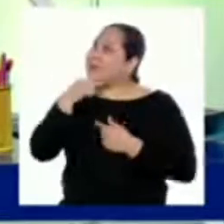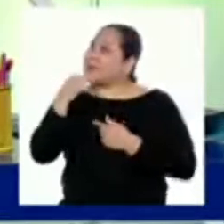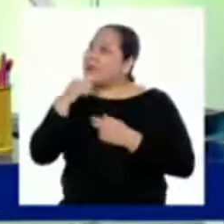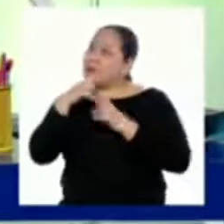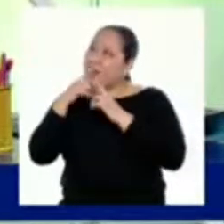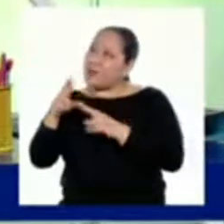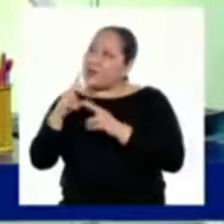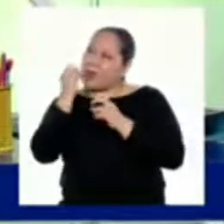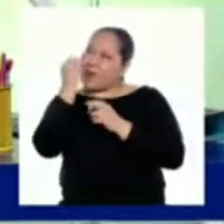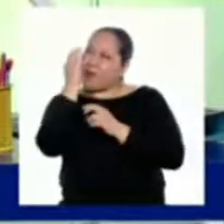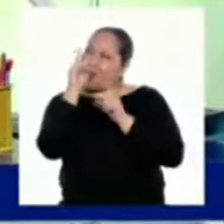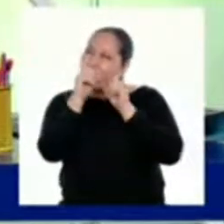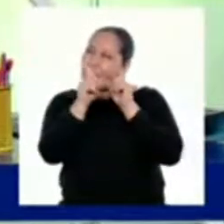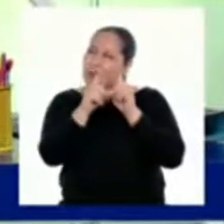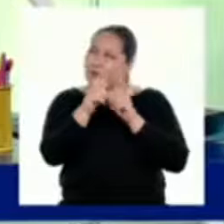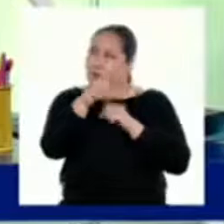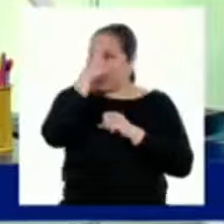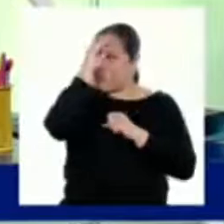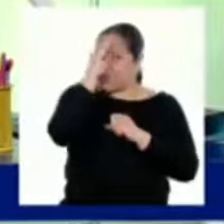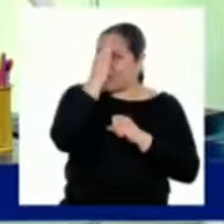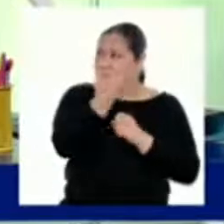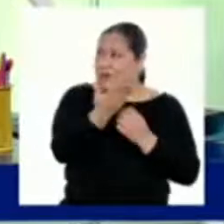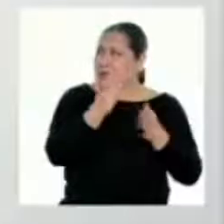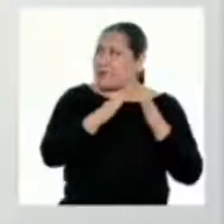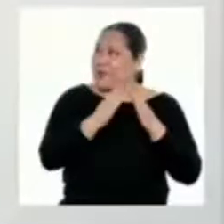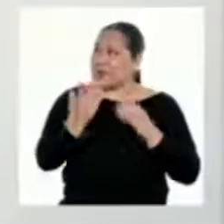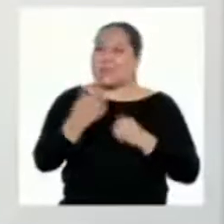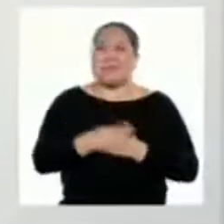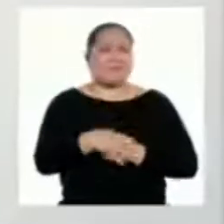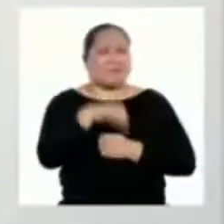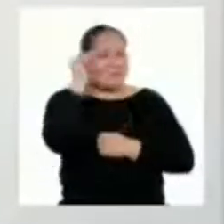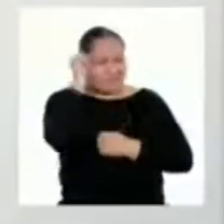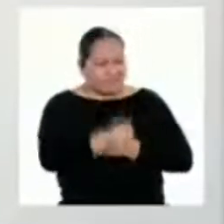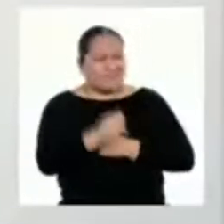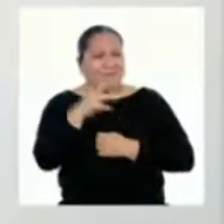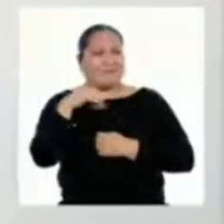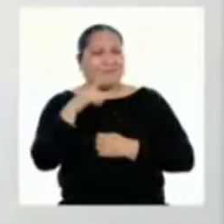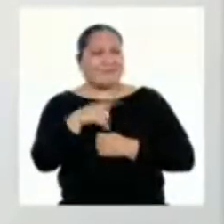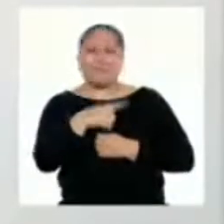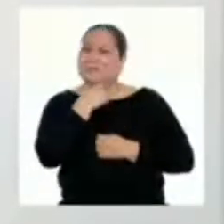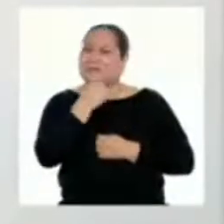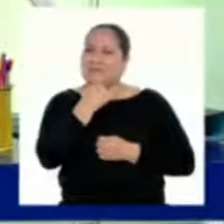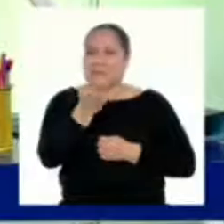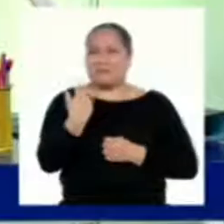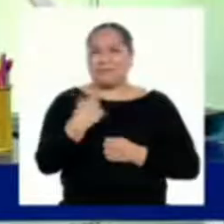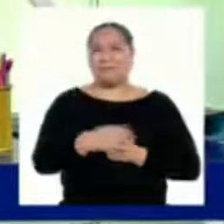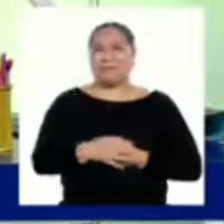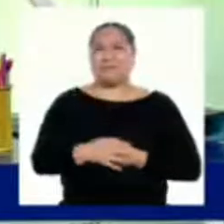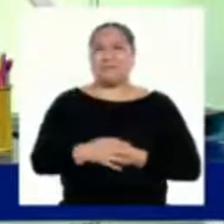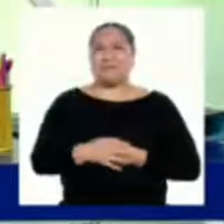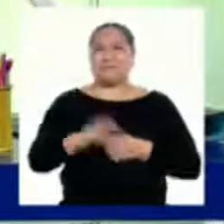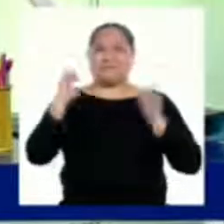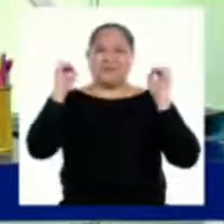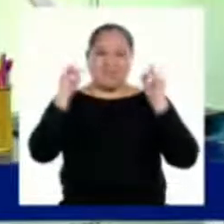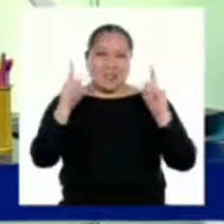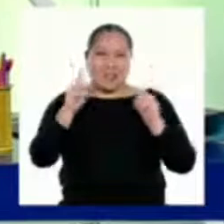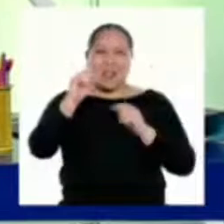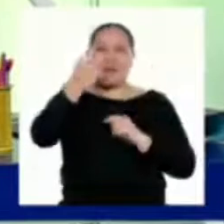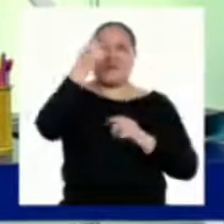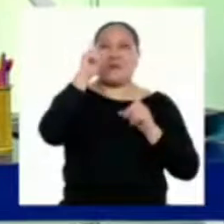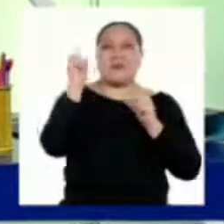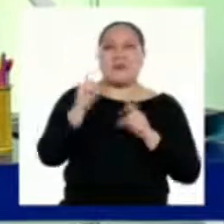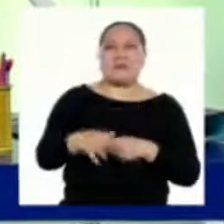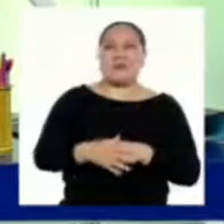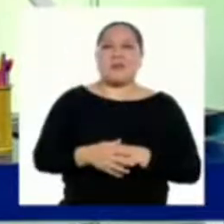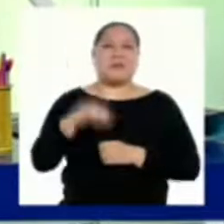cuantas preguntas de las chicas y chicos en sus casas? Claro que sí Miluska me encantaría Bien la primera pregunta viene